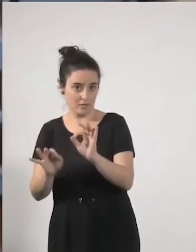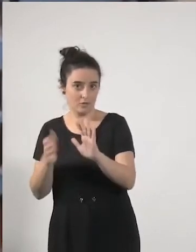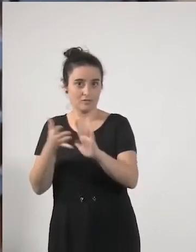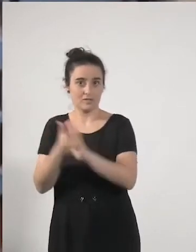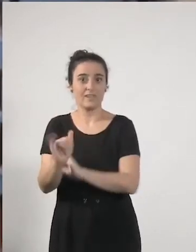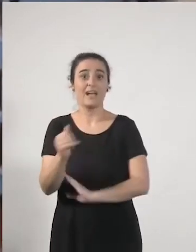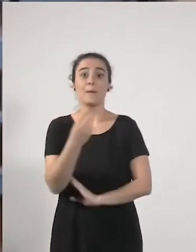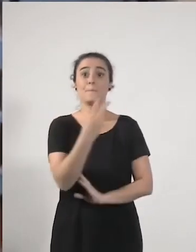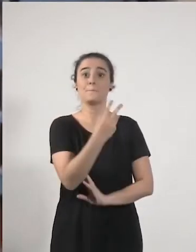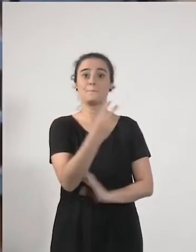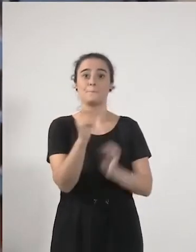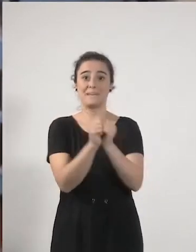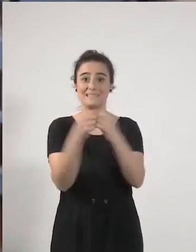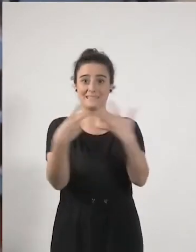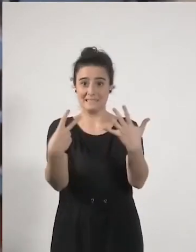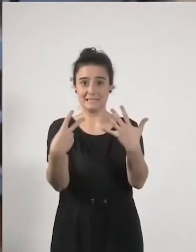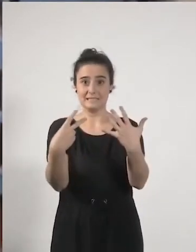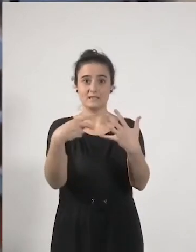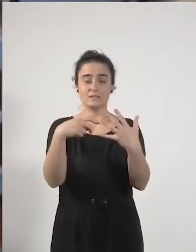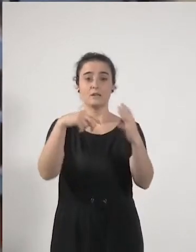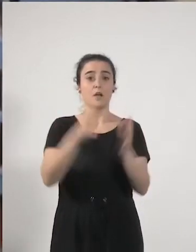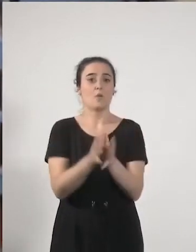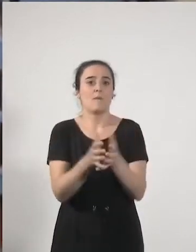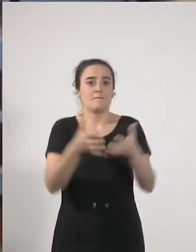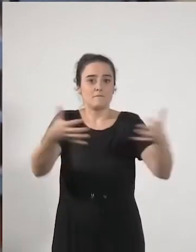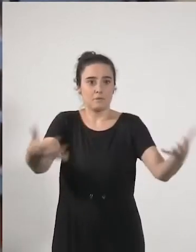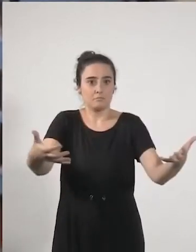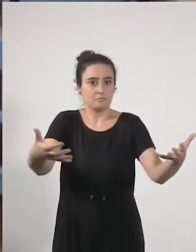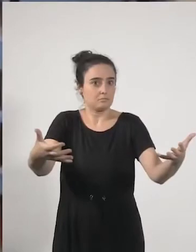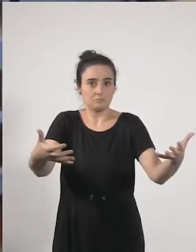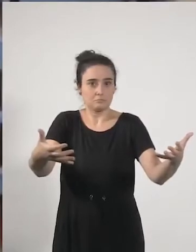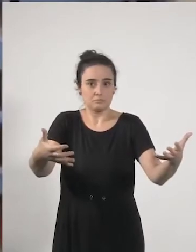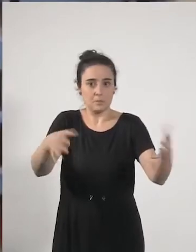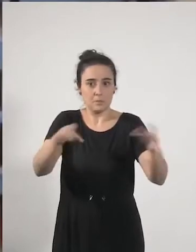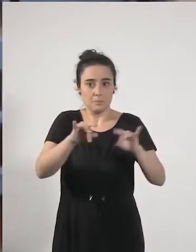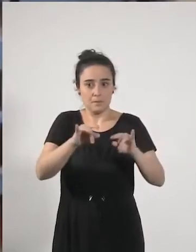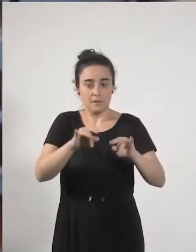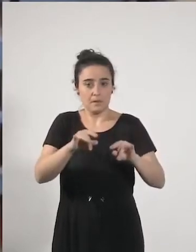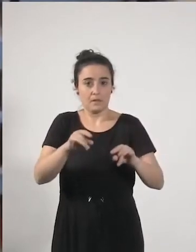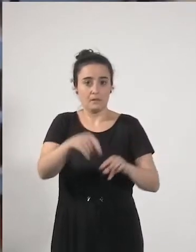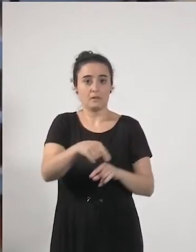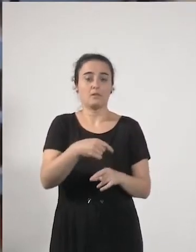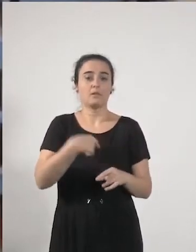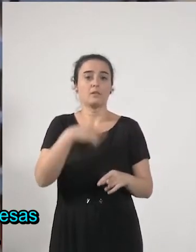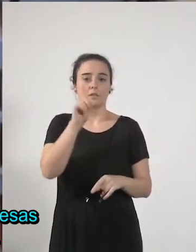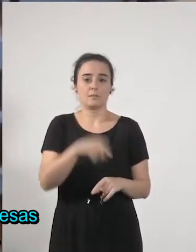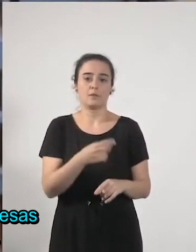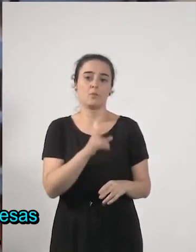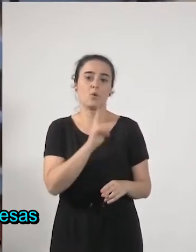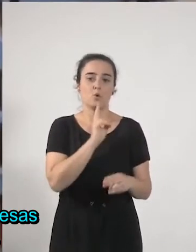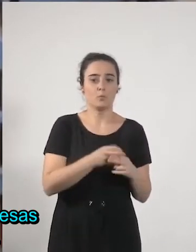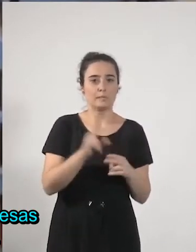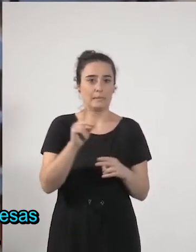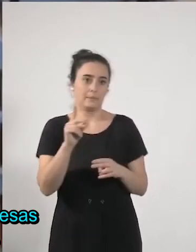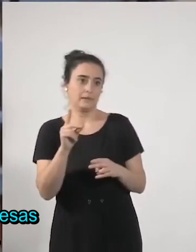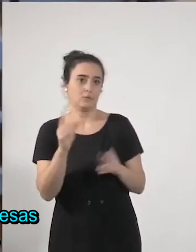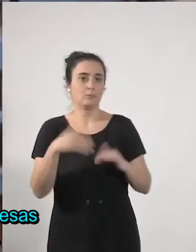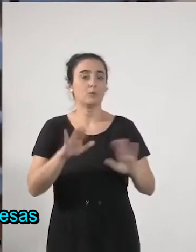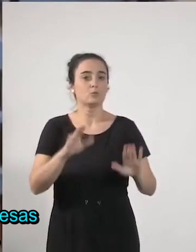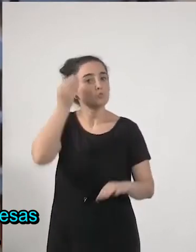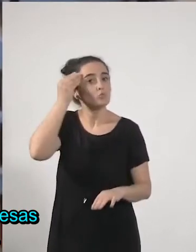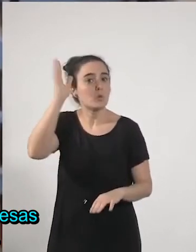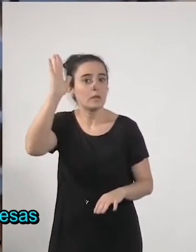grandes empresas que no pagan nada y que probablemente no daban nombres y apellidos se supone que son